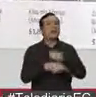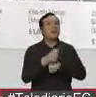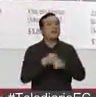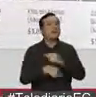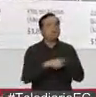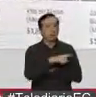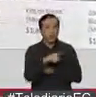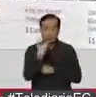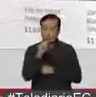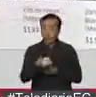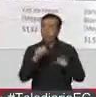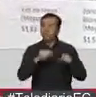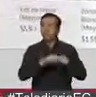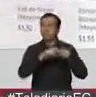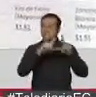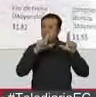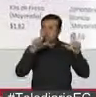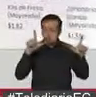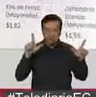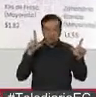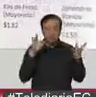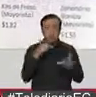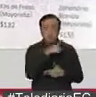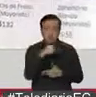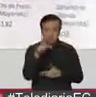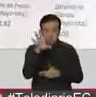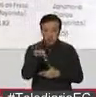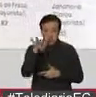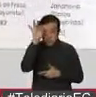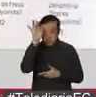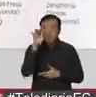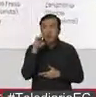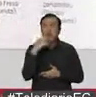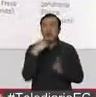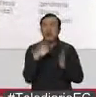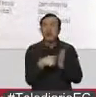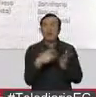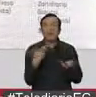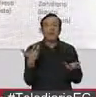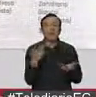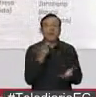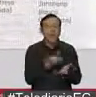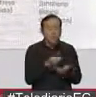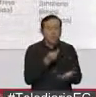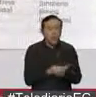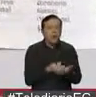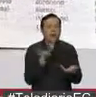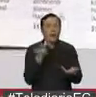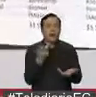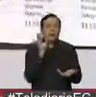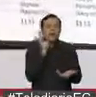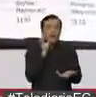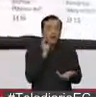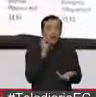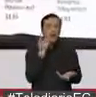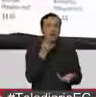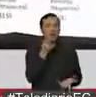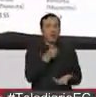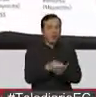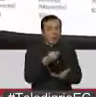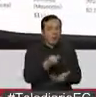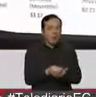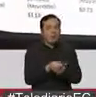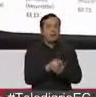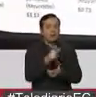Usted puede entrar a esta plataforma y seleccionar, por ejemplo, un kilo de guayaba, si lo quiere comprar, se lo puede comprar directamente al